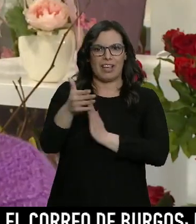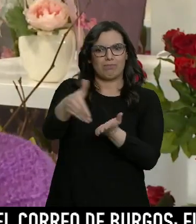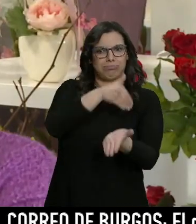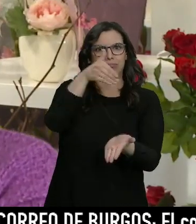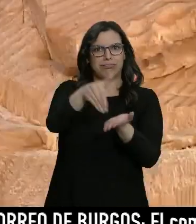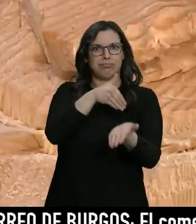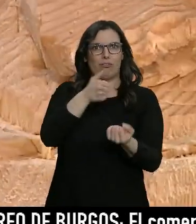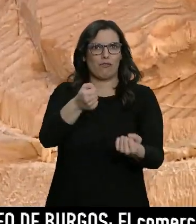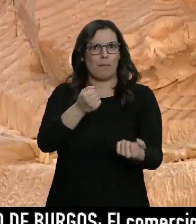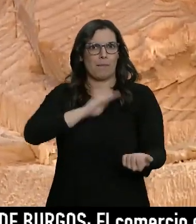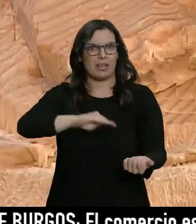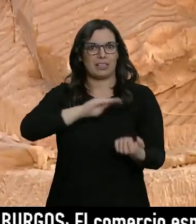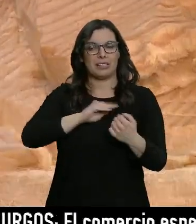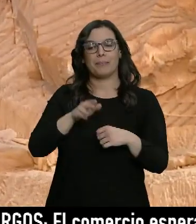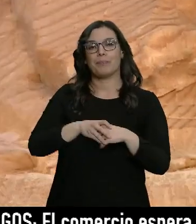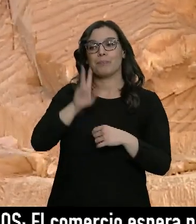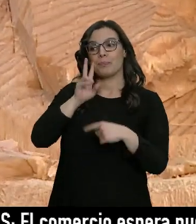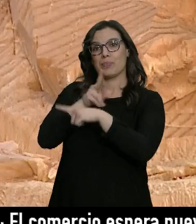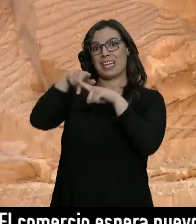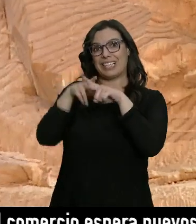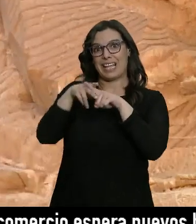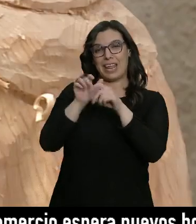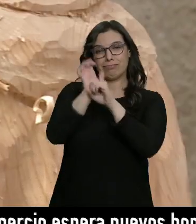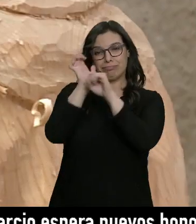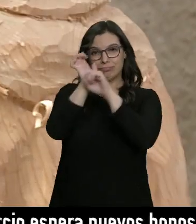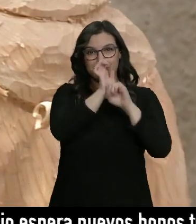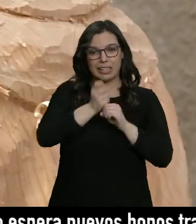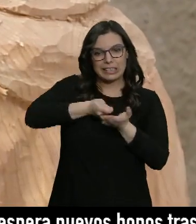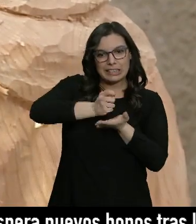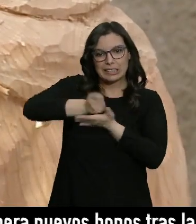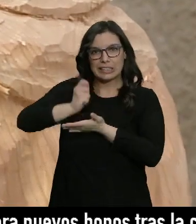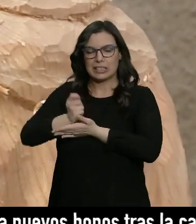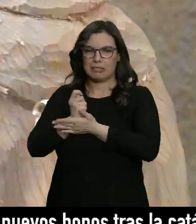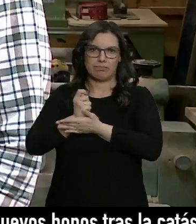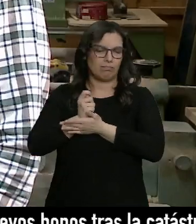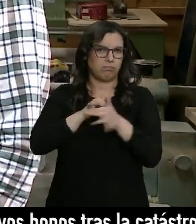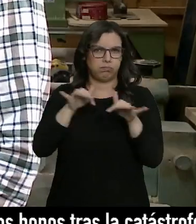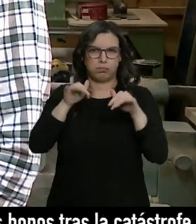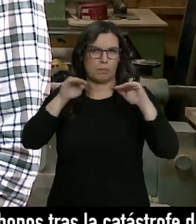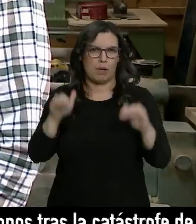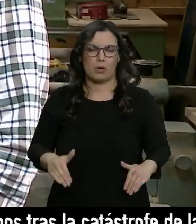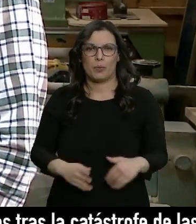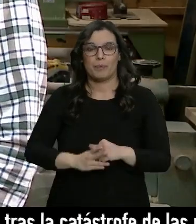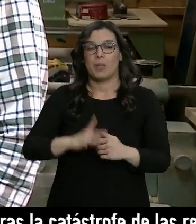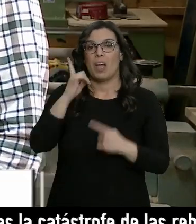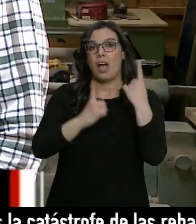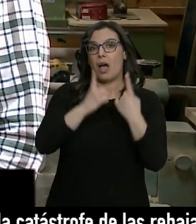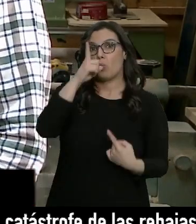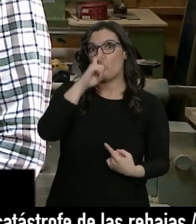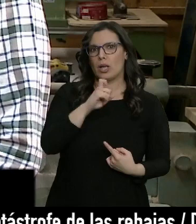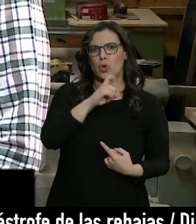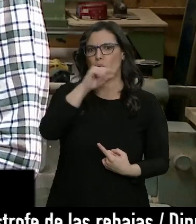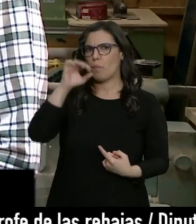potente. En el taller de Miguel Ángel, las cinceladas ya no suenan como antes. Ha habido años que prácticamente el 100% era